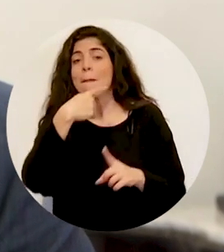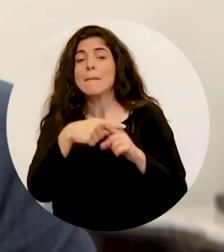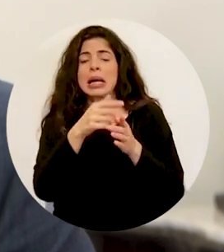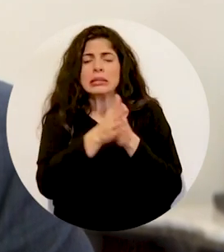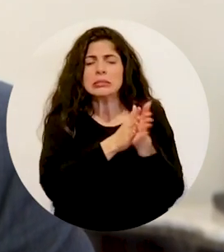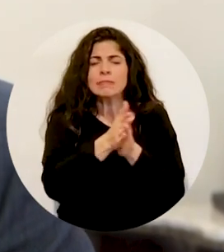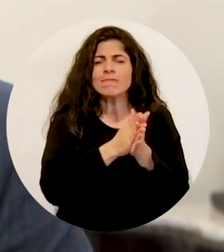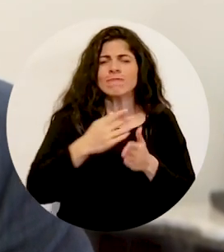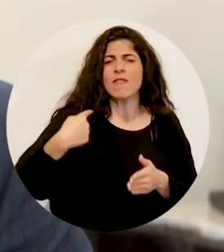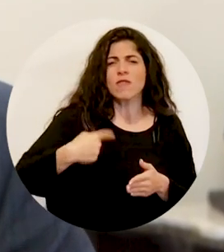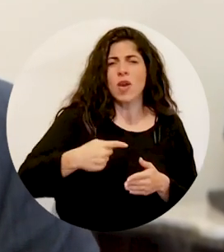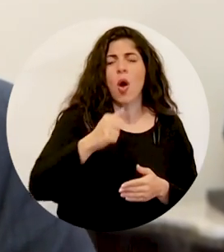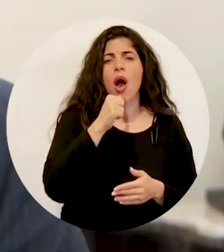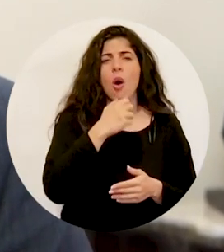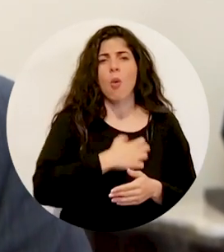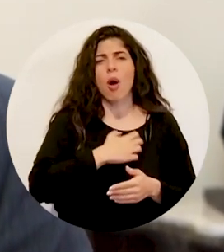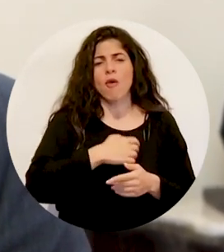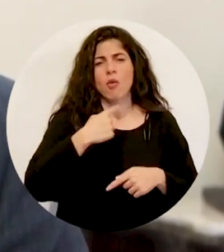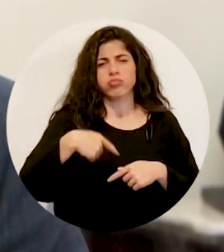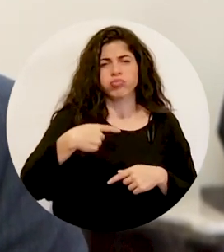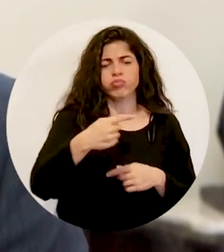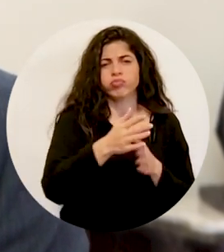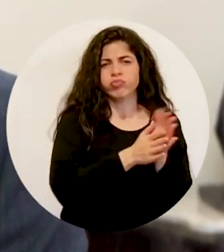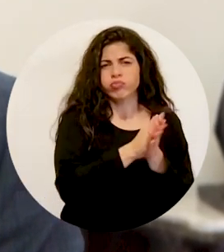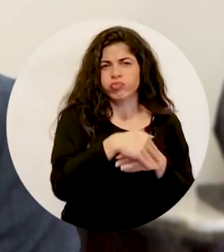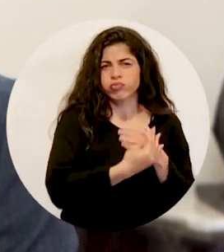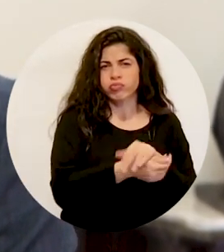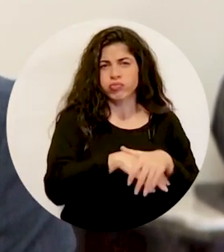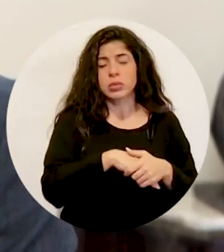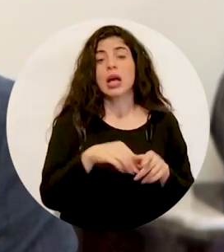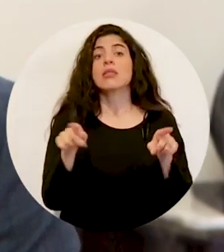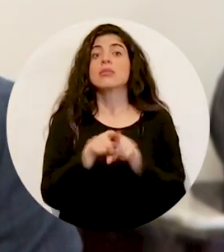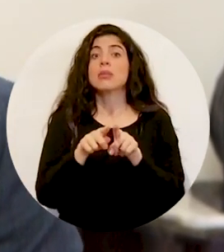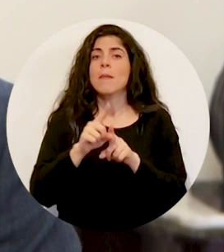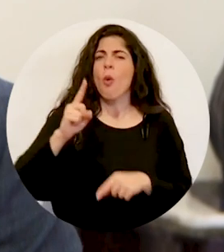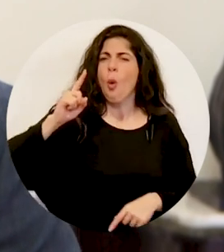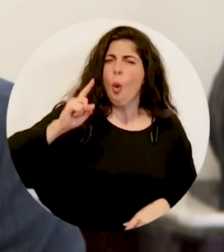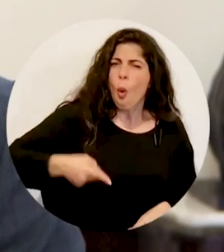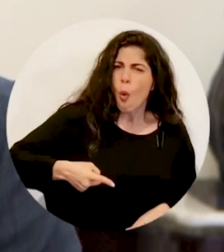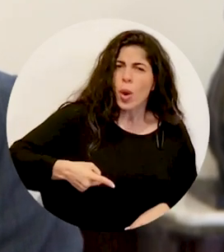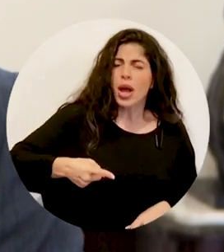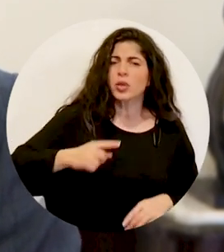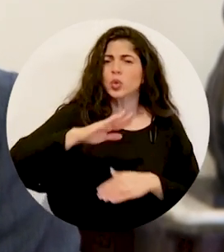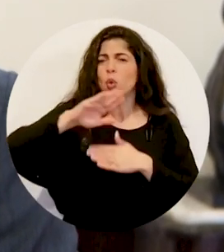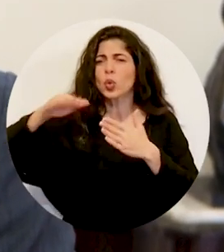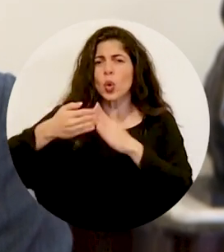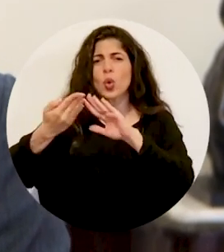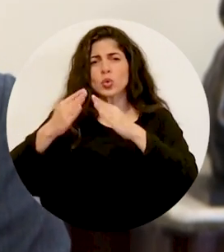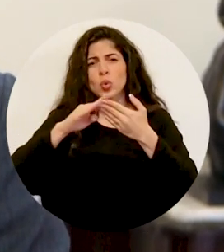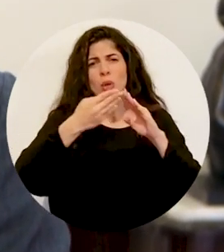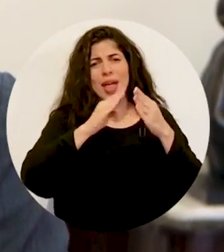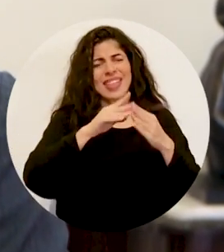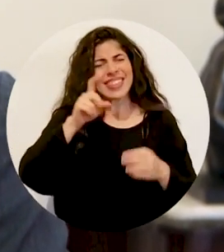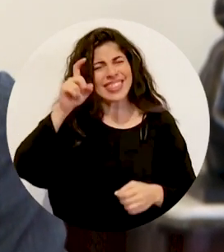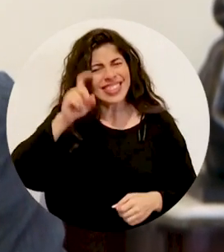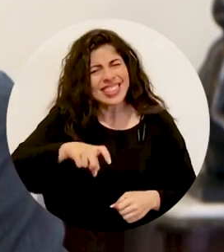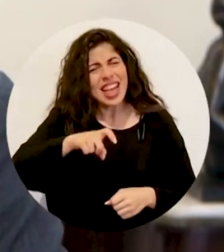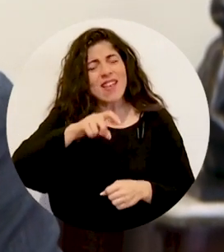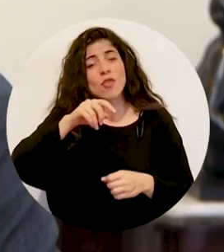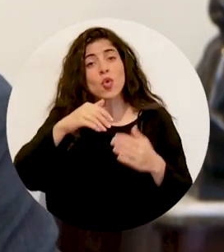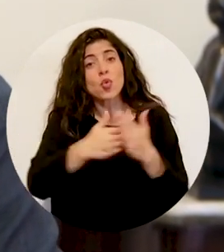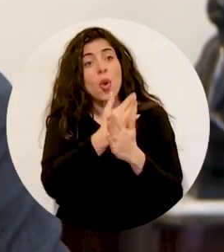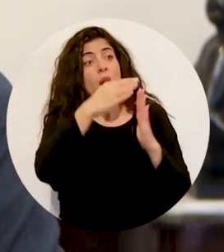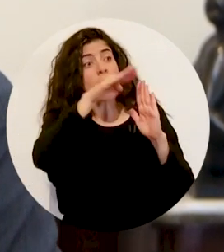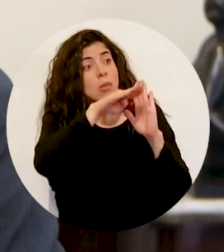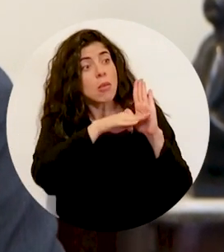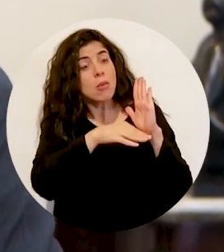constante con agua y jabón. También tenemos la obligación ciudadana de cumplir con todas las nuevas medidas